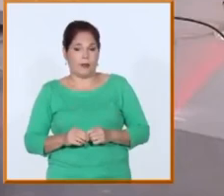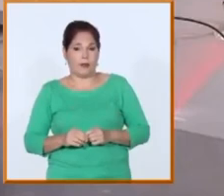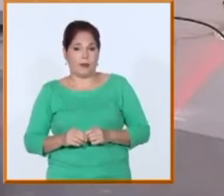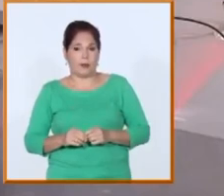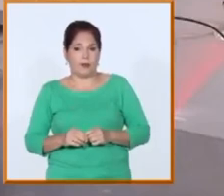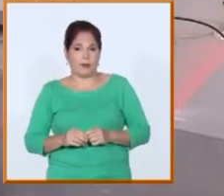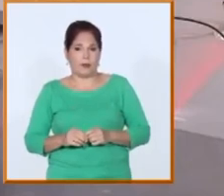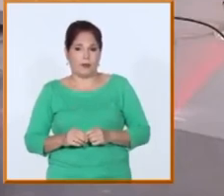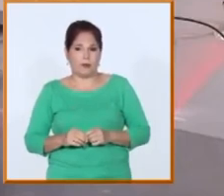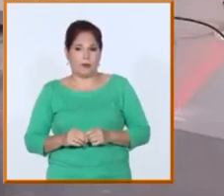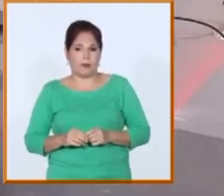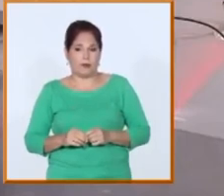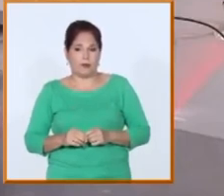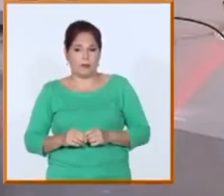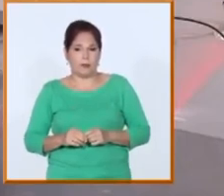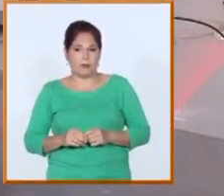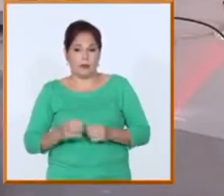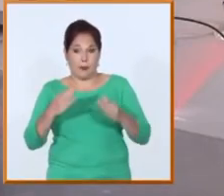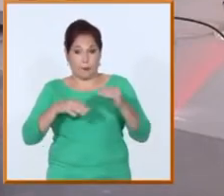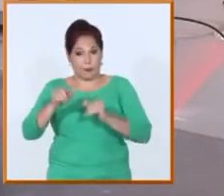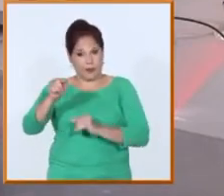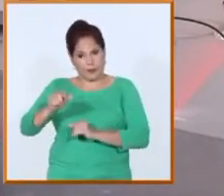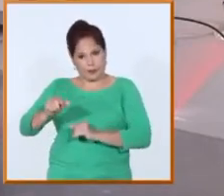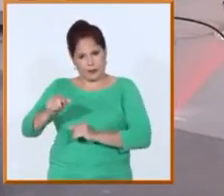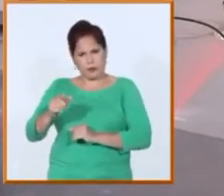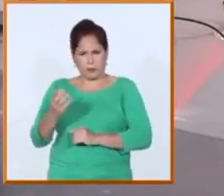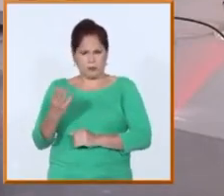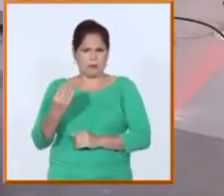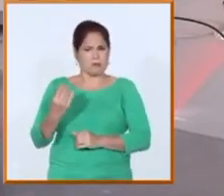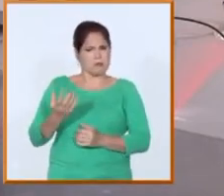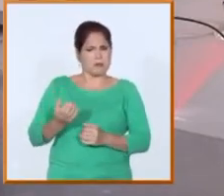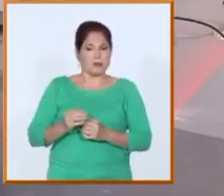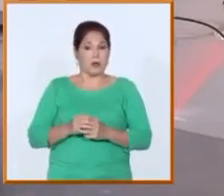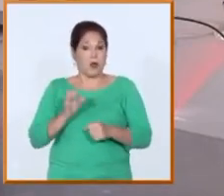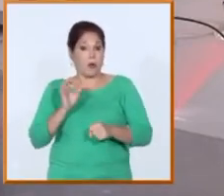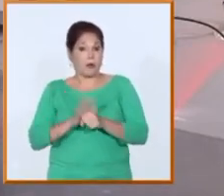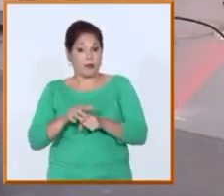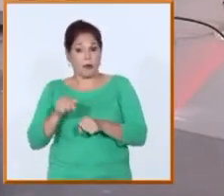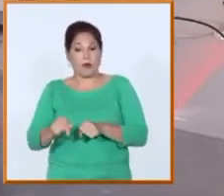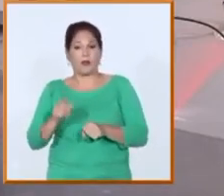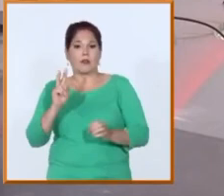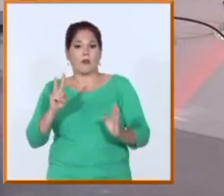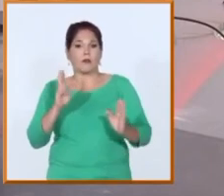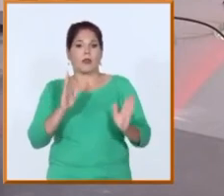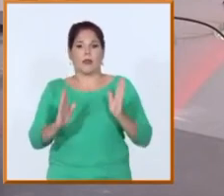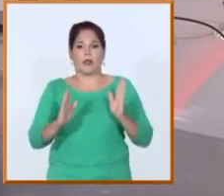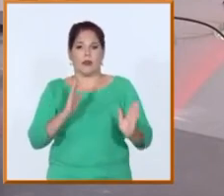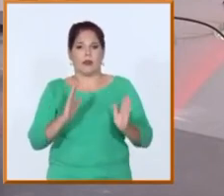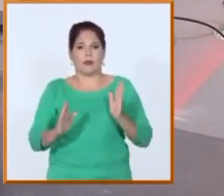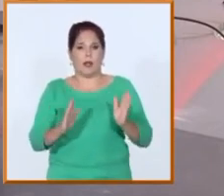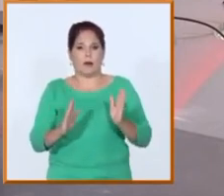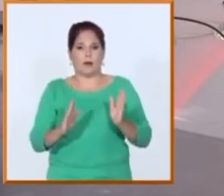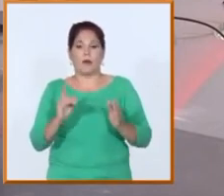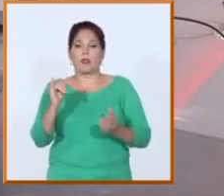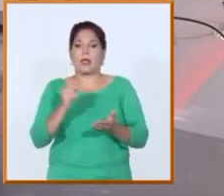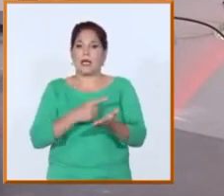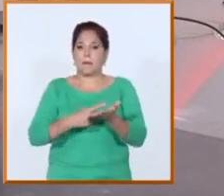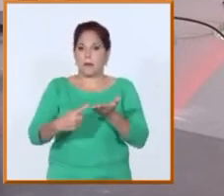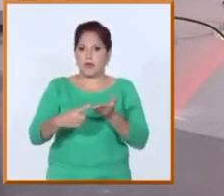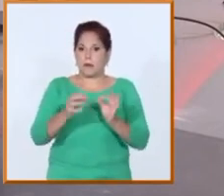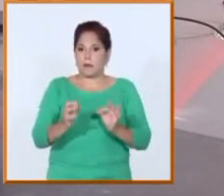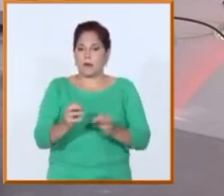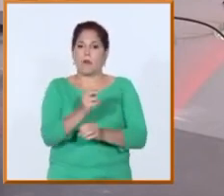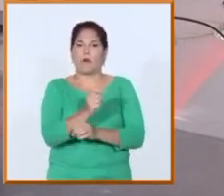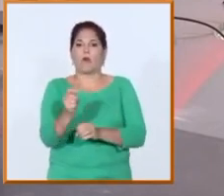país Ministro viene acaba de comenzar la segunda etapa del segundo semestre para este curso